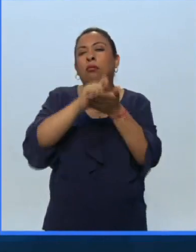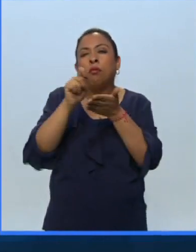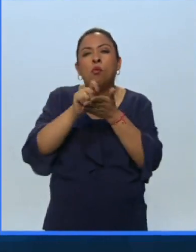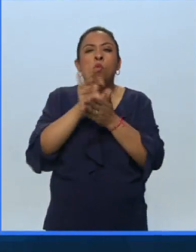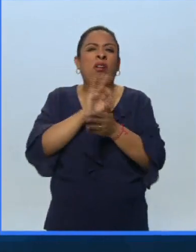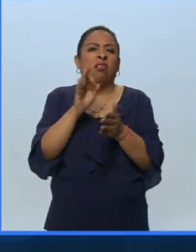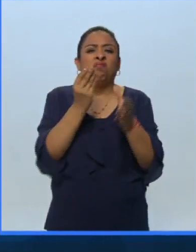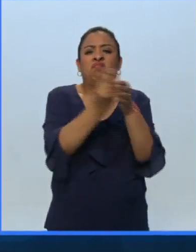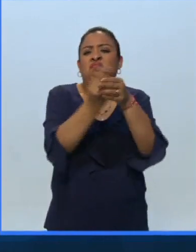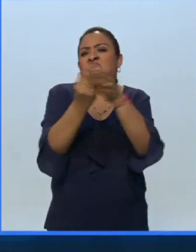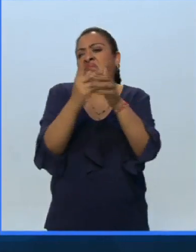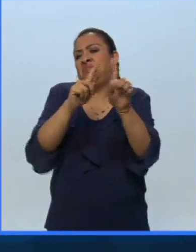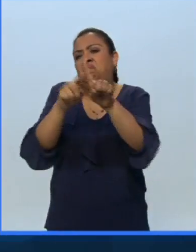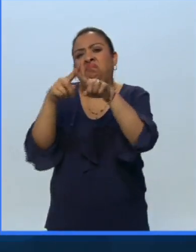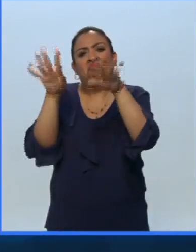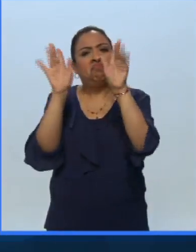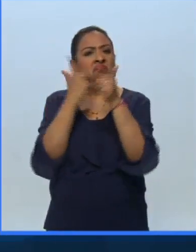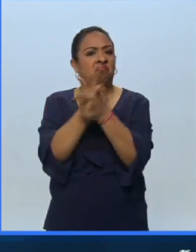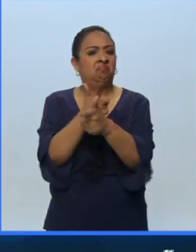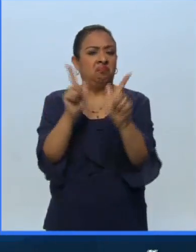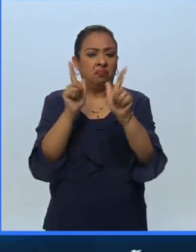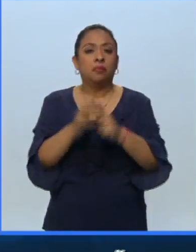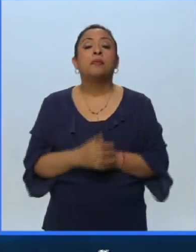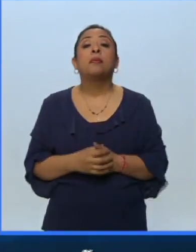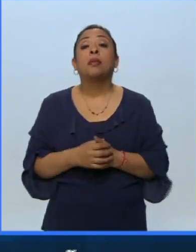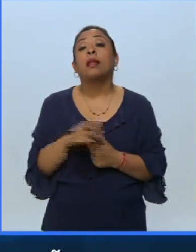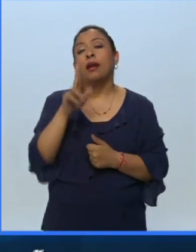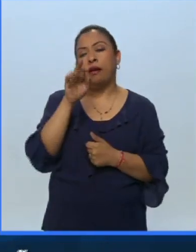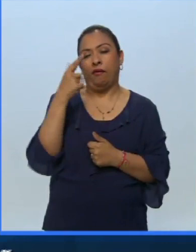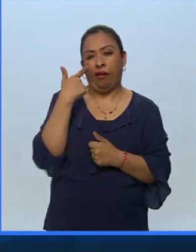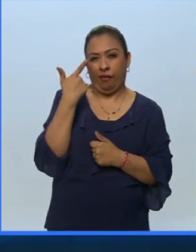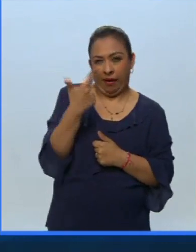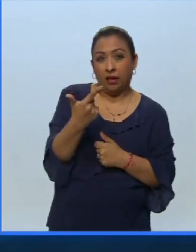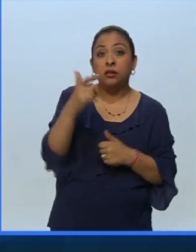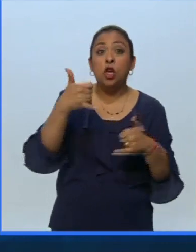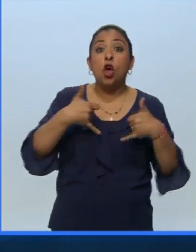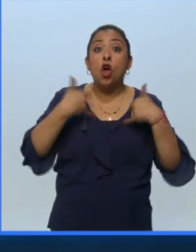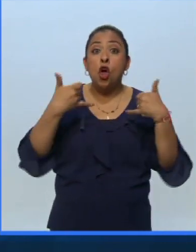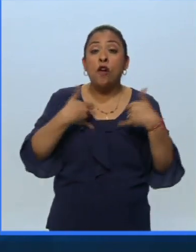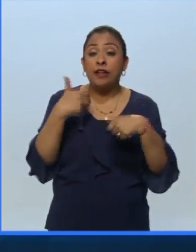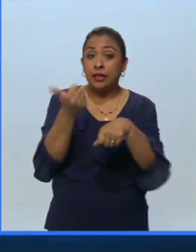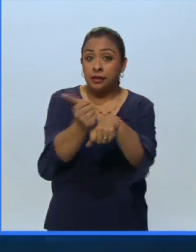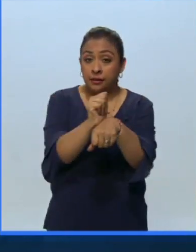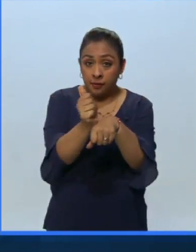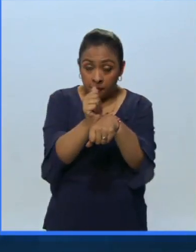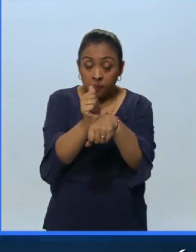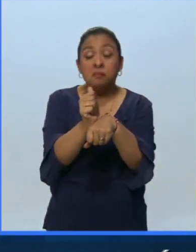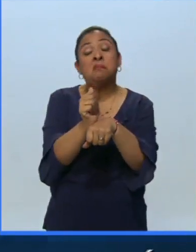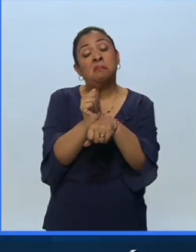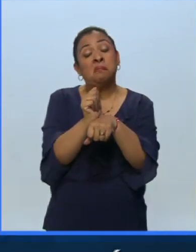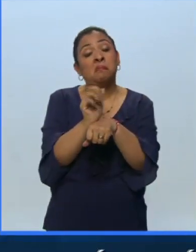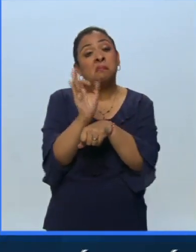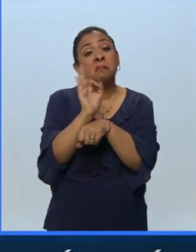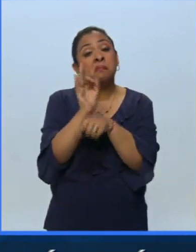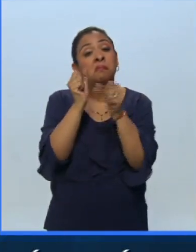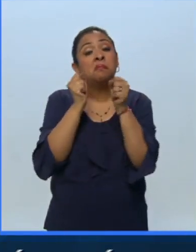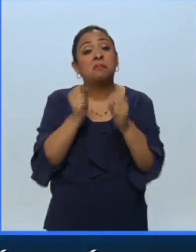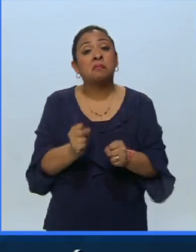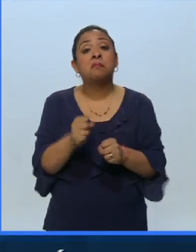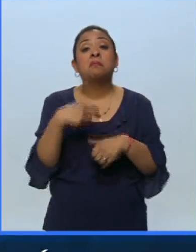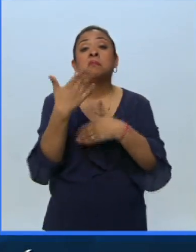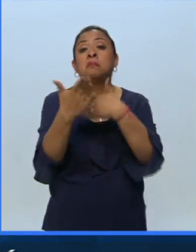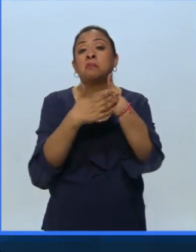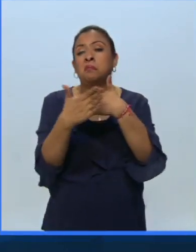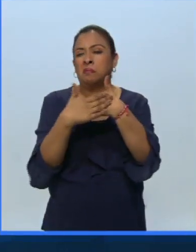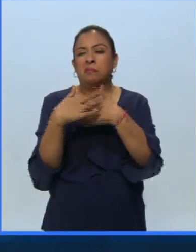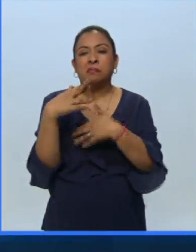el género que tú quieres Bueno pues Rafa como puedes ver son jóvenes artistas que seguramente dentro